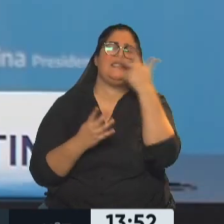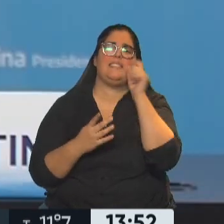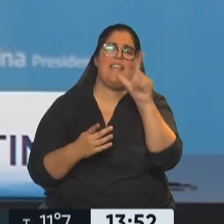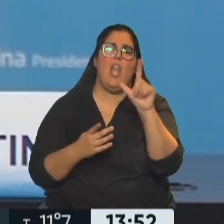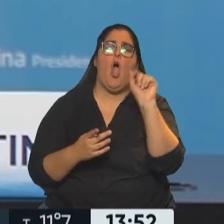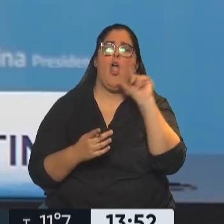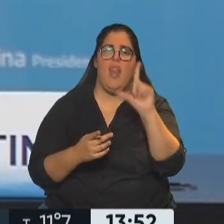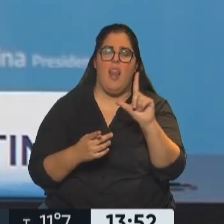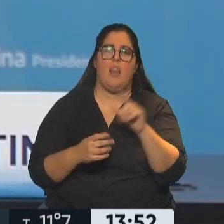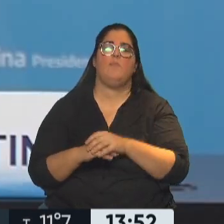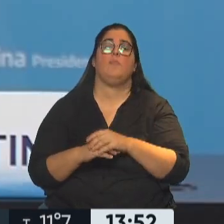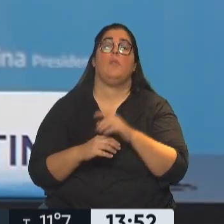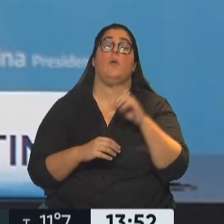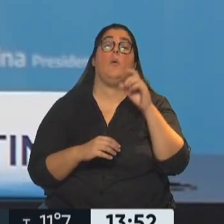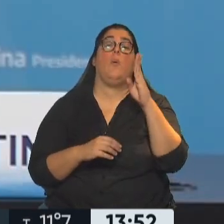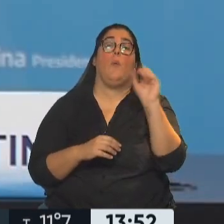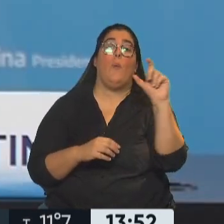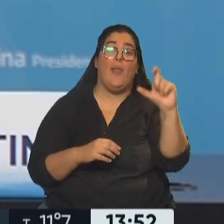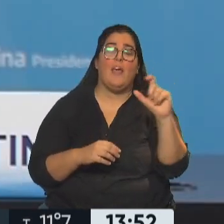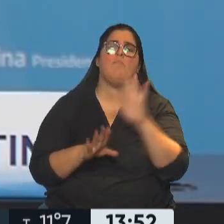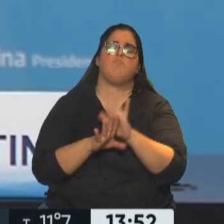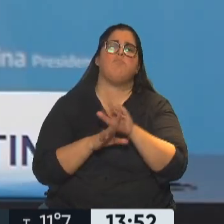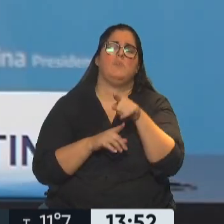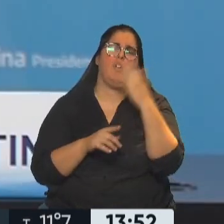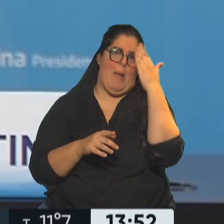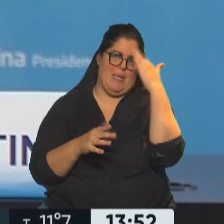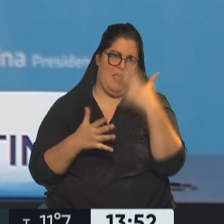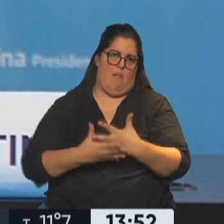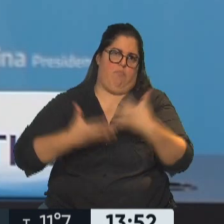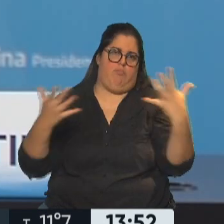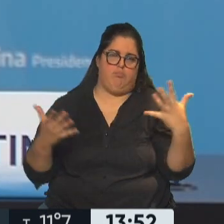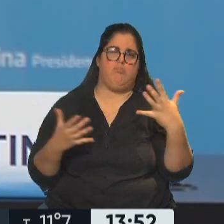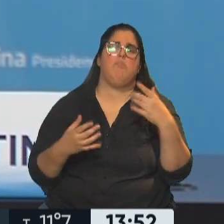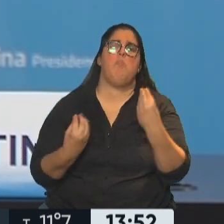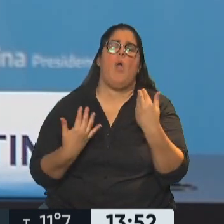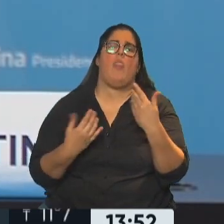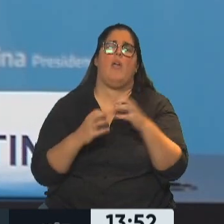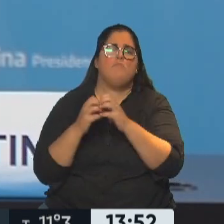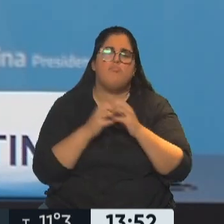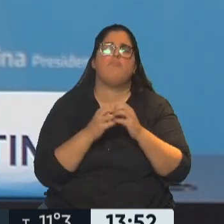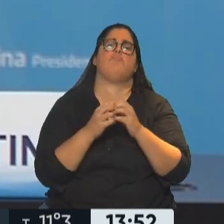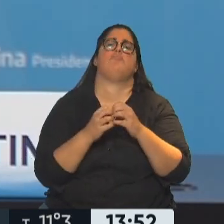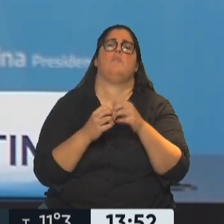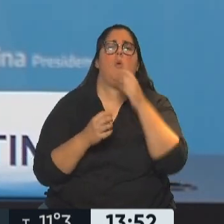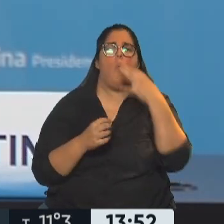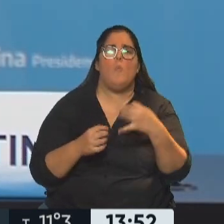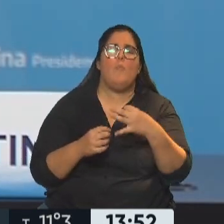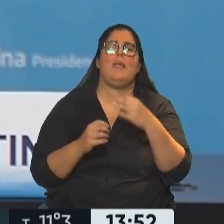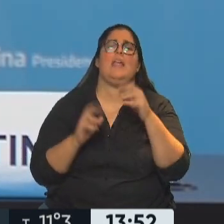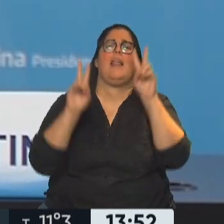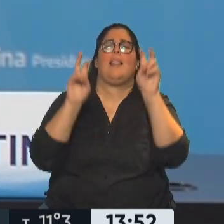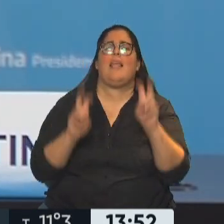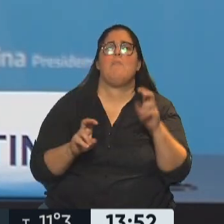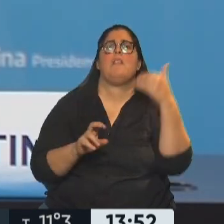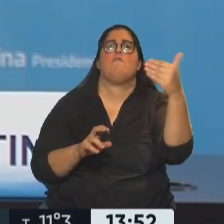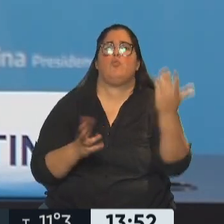BRICS constituyen una plataforma con enormes capacidades para discutir e implementar una agenda de futuro